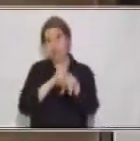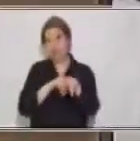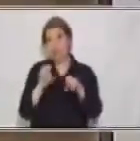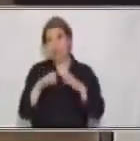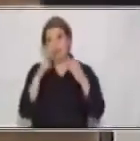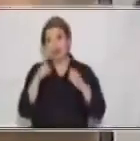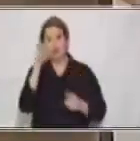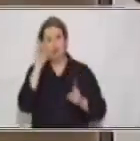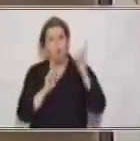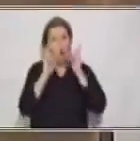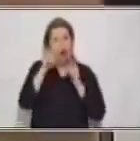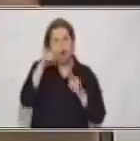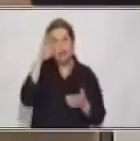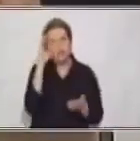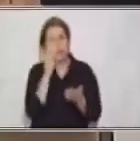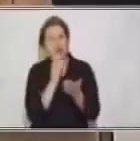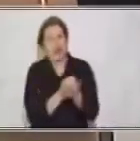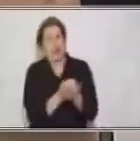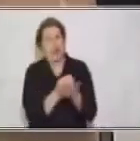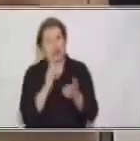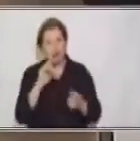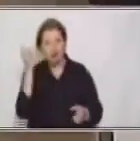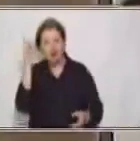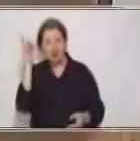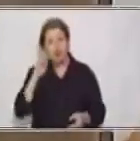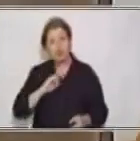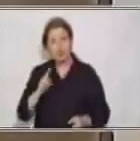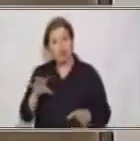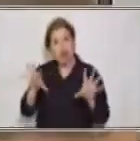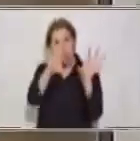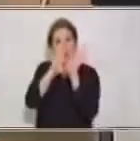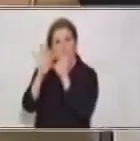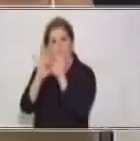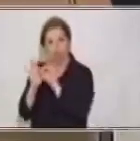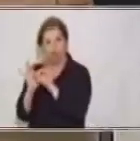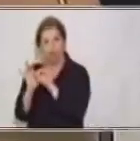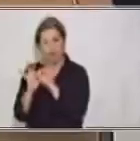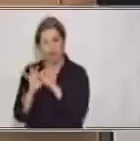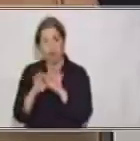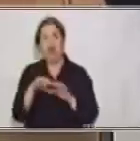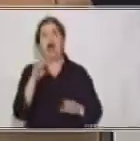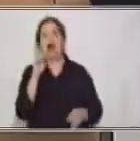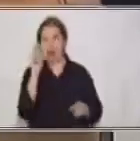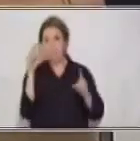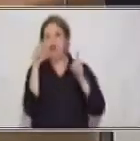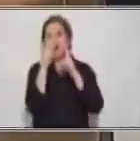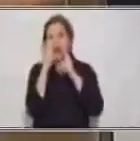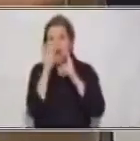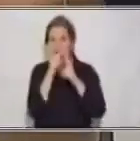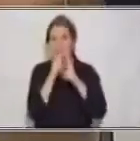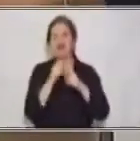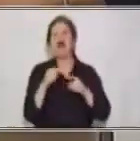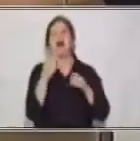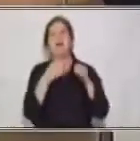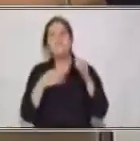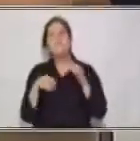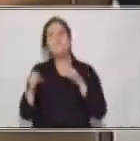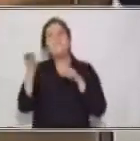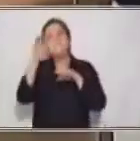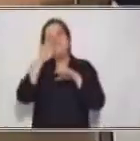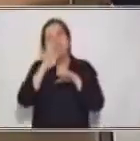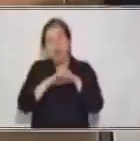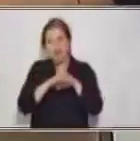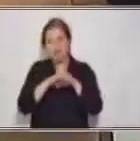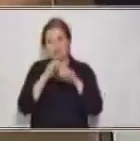aquí mi conjunción? Quiero verte, más no tengo tiempo. En más. Si se dan cuenta, no tiene